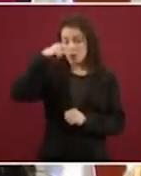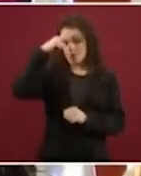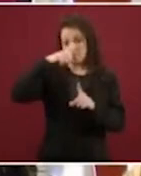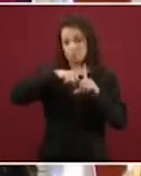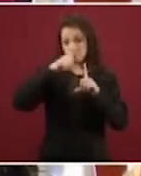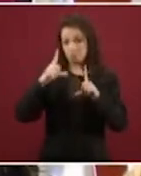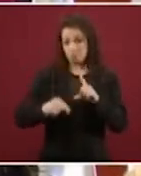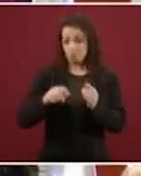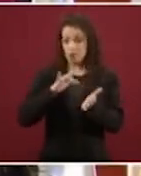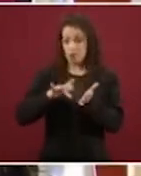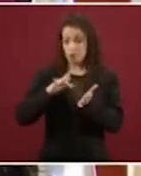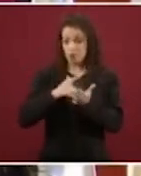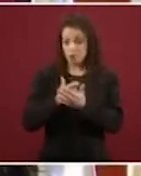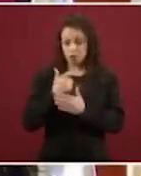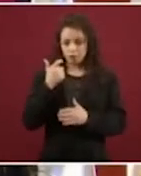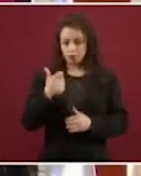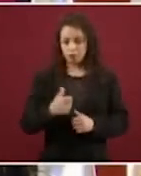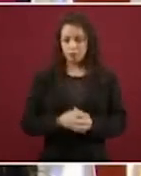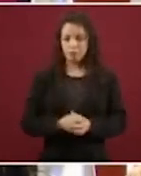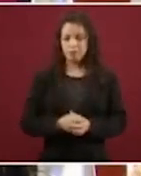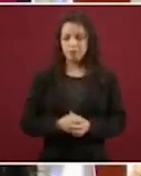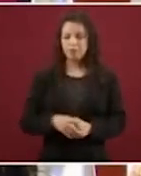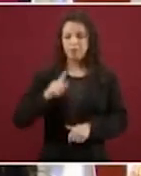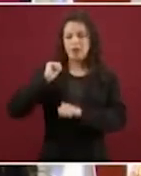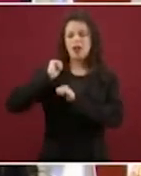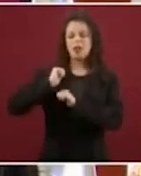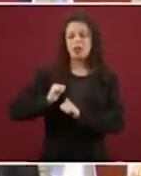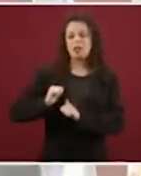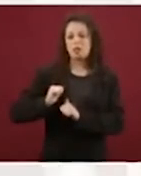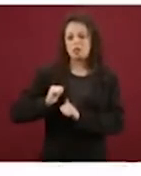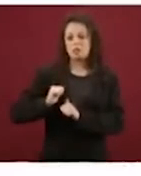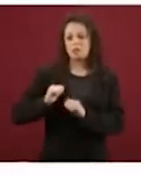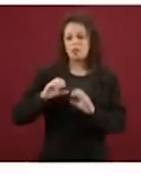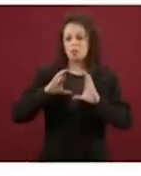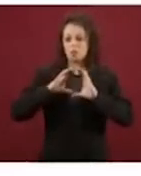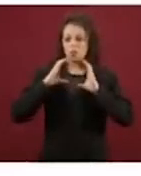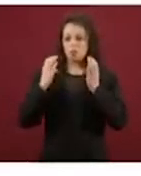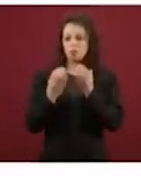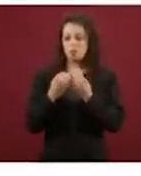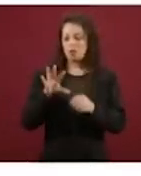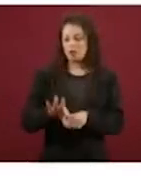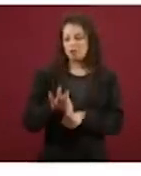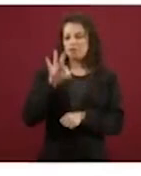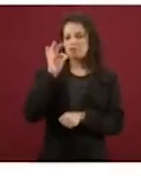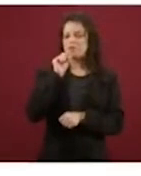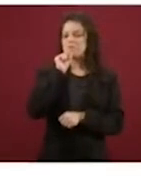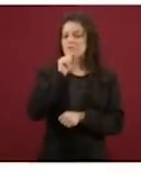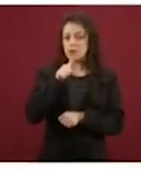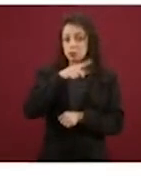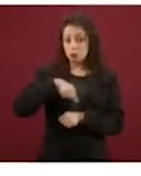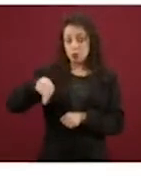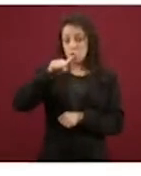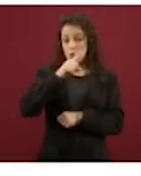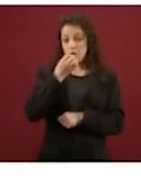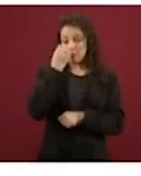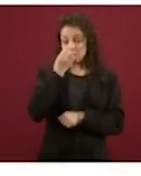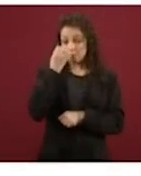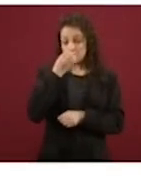que son administrados a través de los comités elegidos por la propia comunidad escolar.